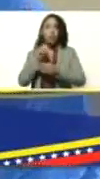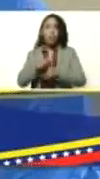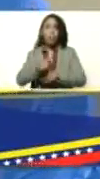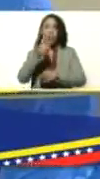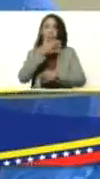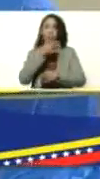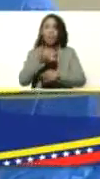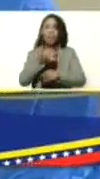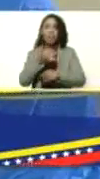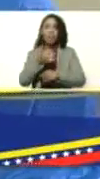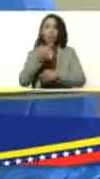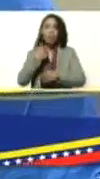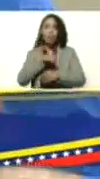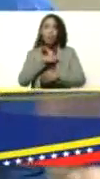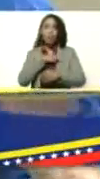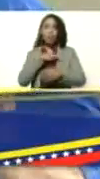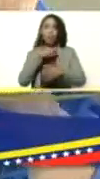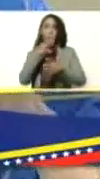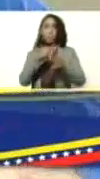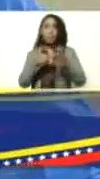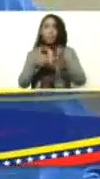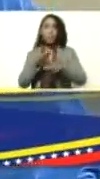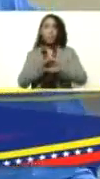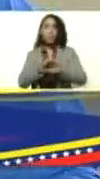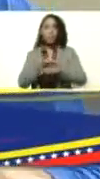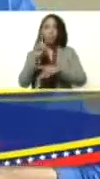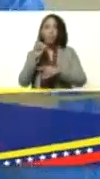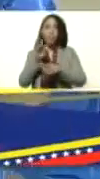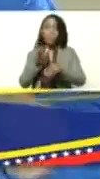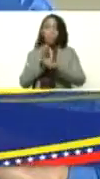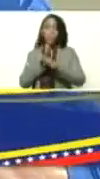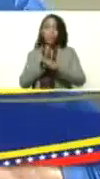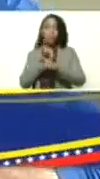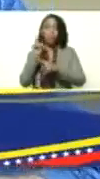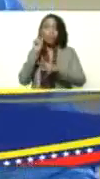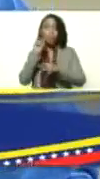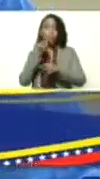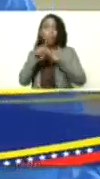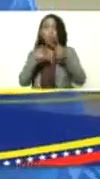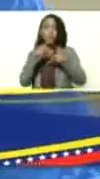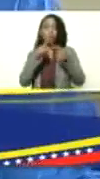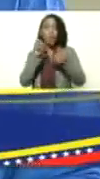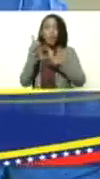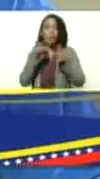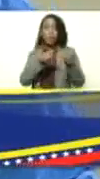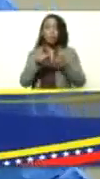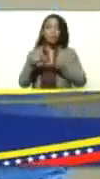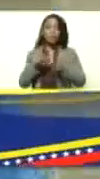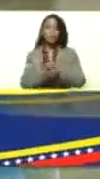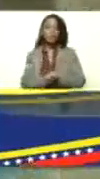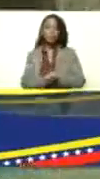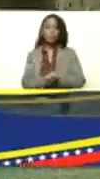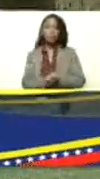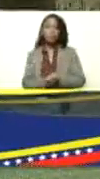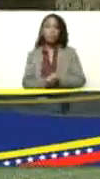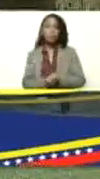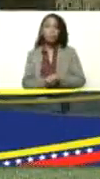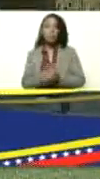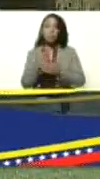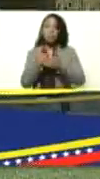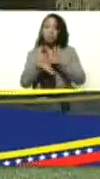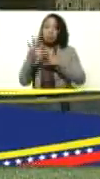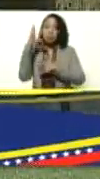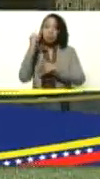nuestros productos cárnicos que nos han bloqueado también desde el punto de vista político para esa certificación bueno vamos a lograrlo